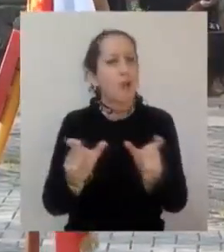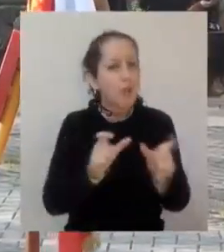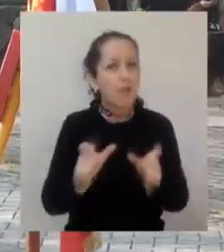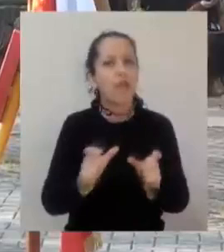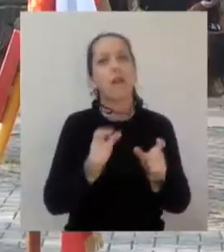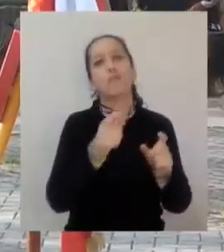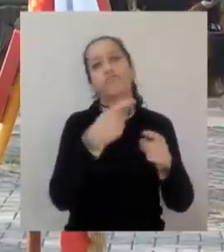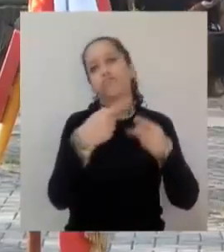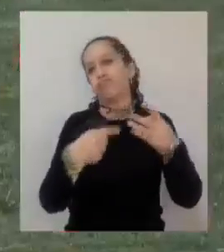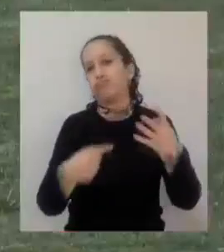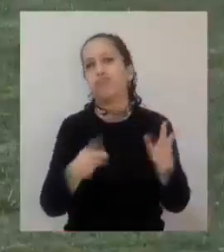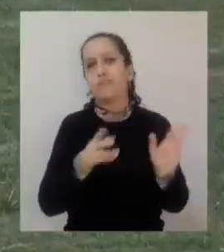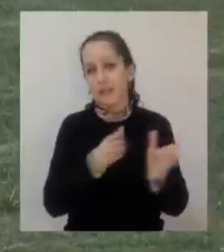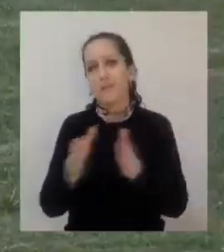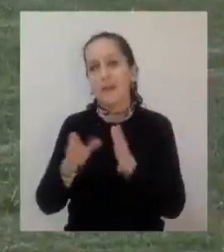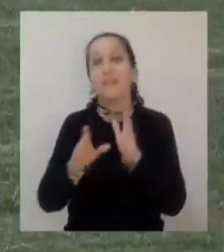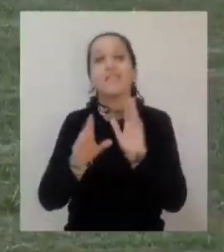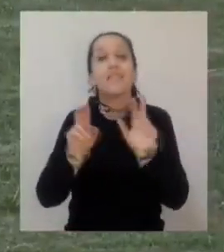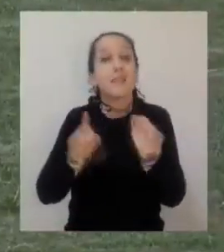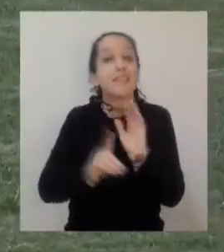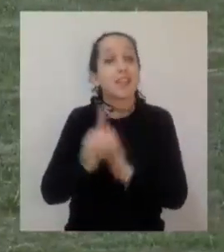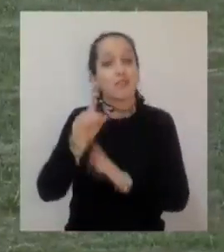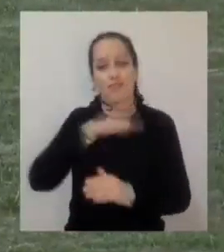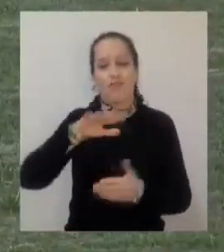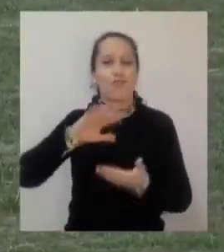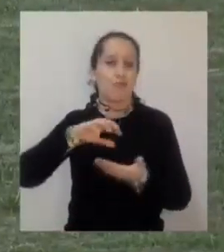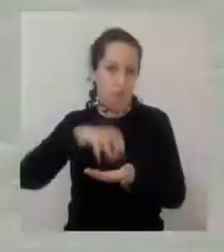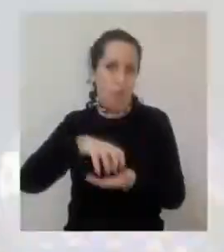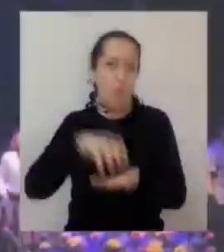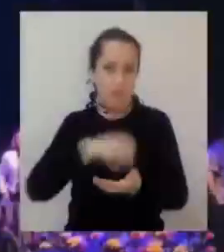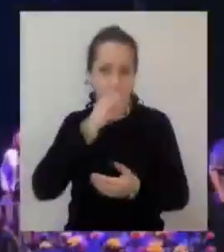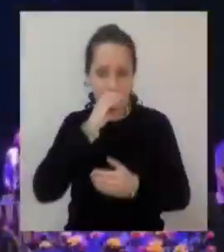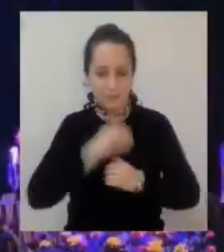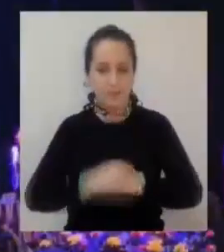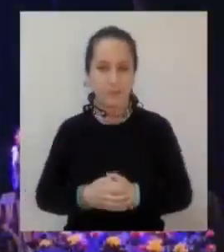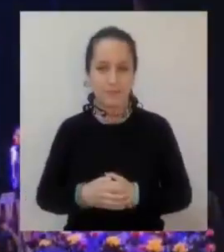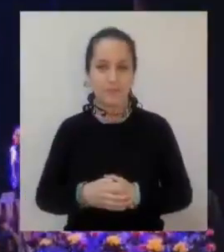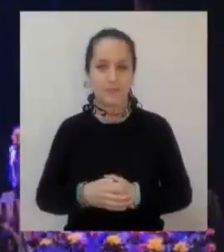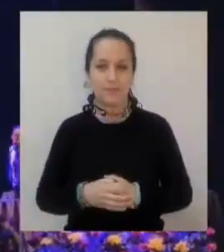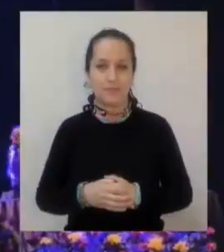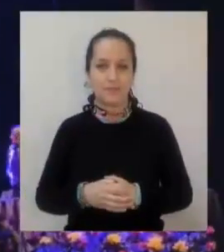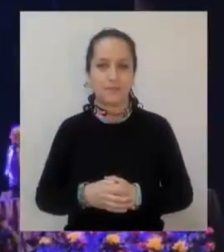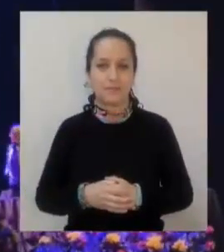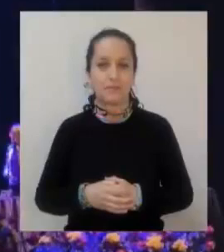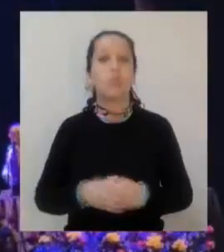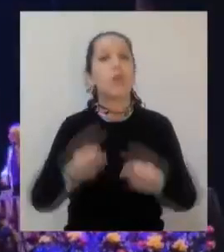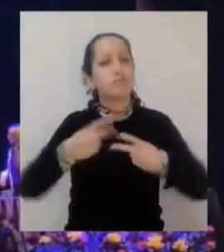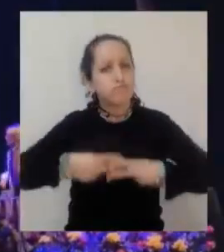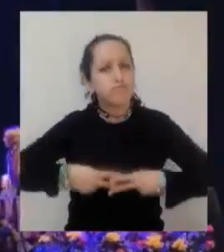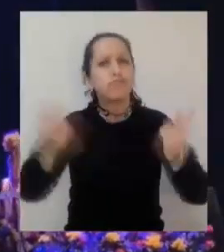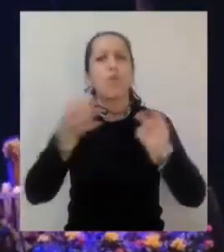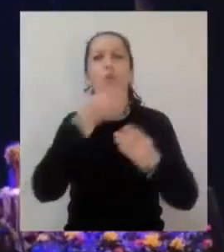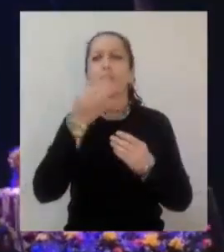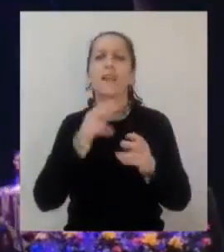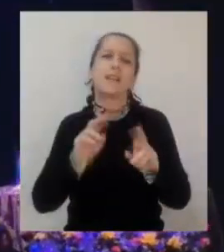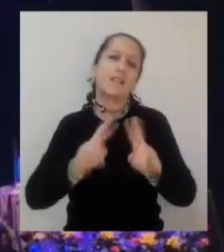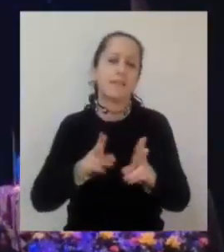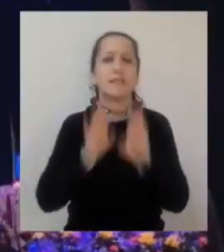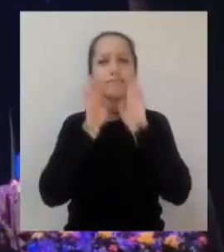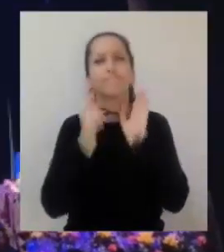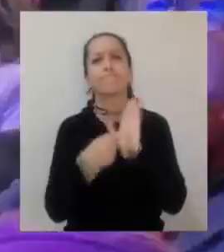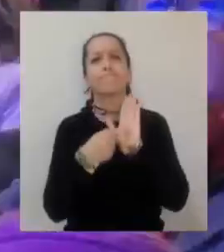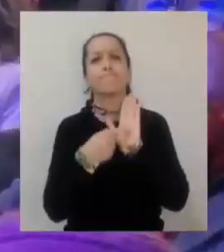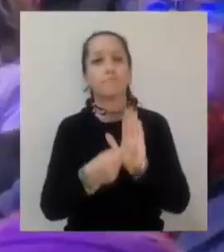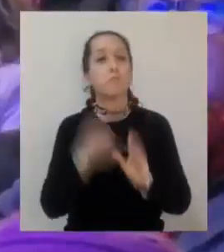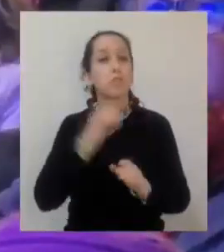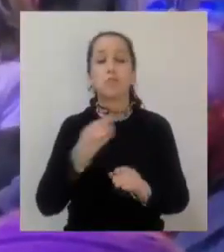entre otras líneas de desarrollo comunal. Este ejercicio de transparencia municipal estuvo marcado por